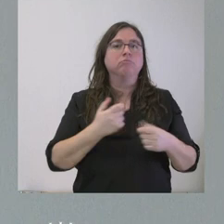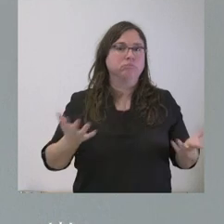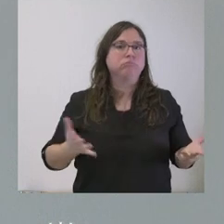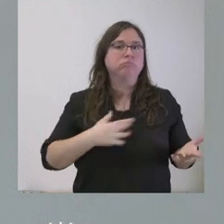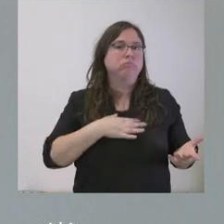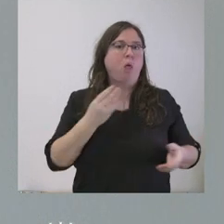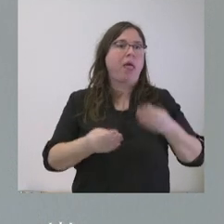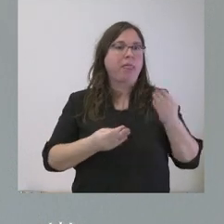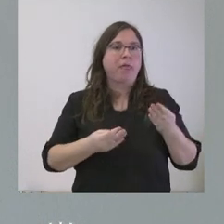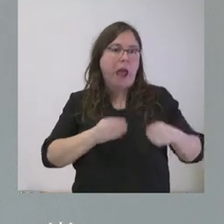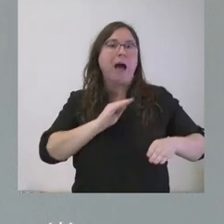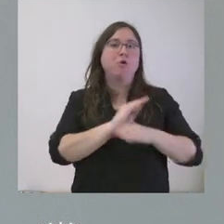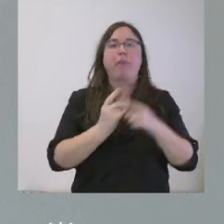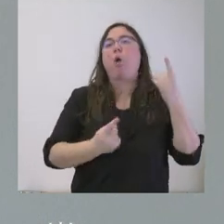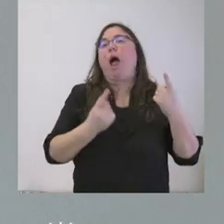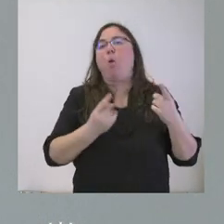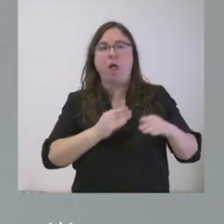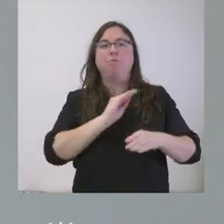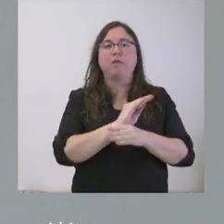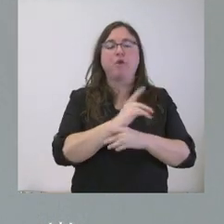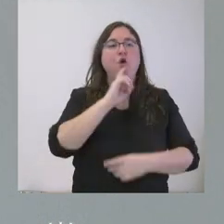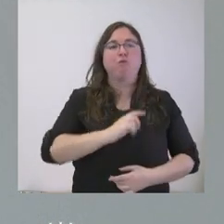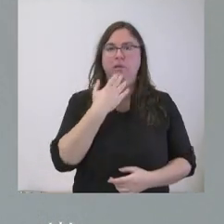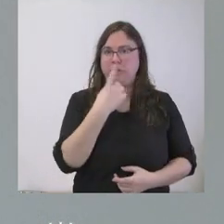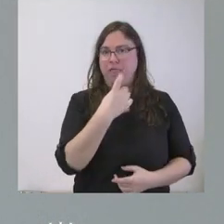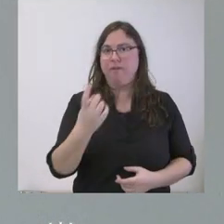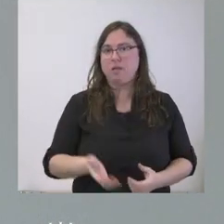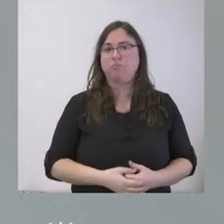alguna aportación a esa fundación, fuera necesaria.